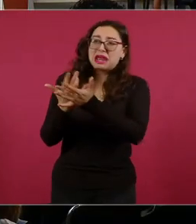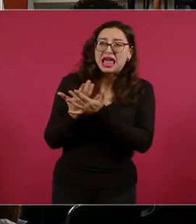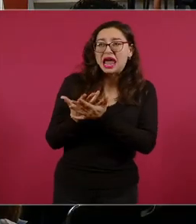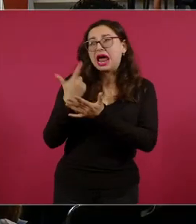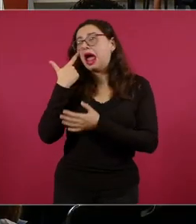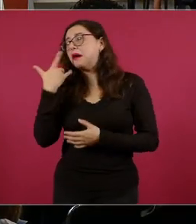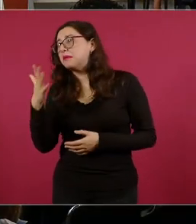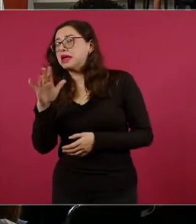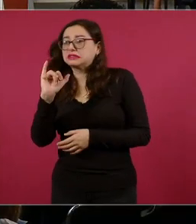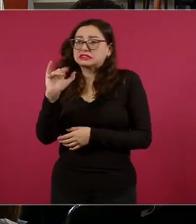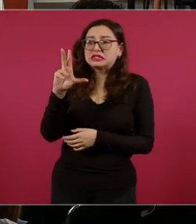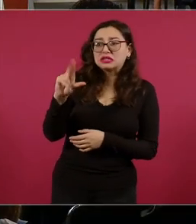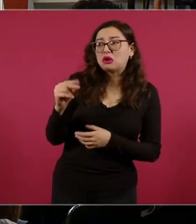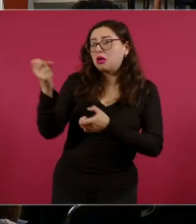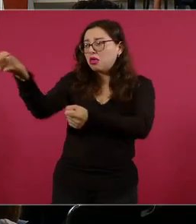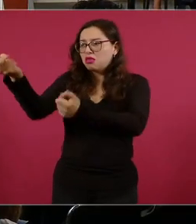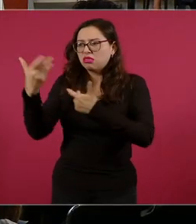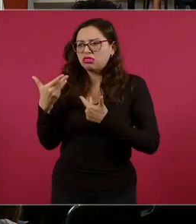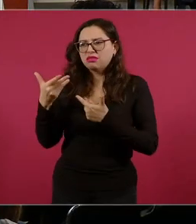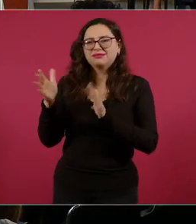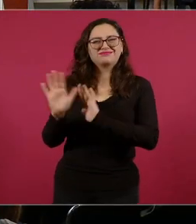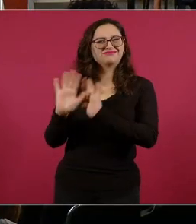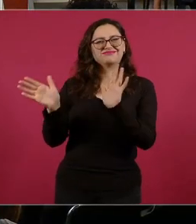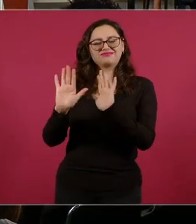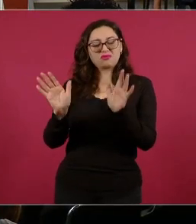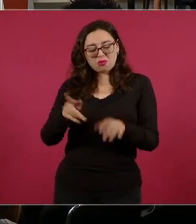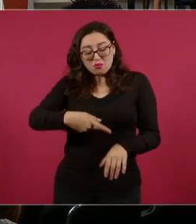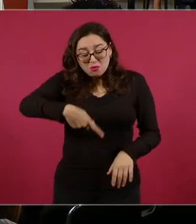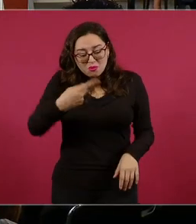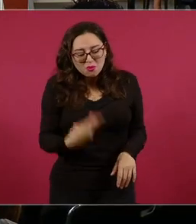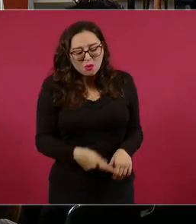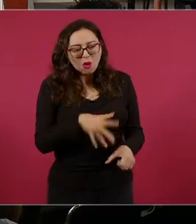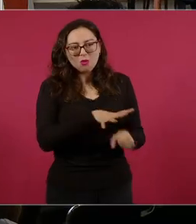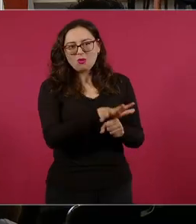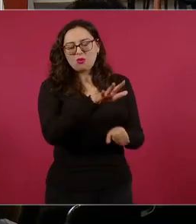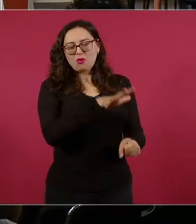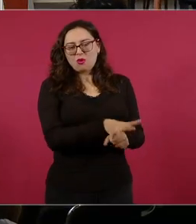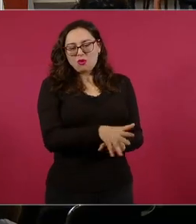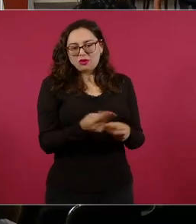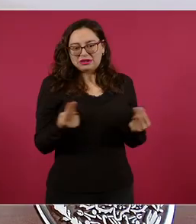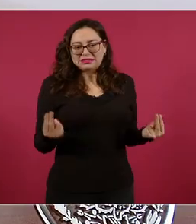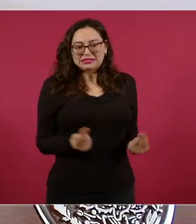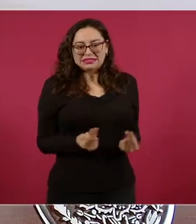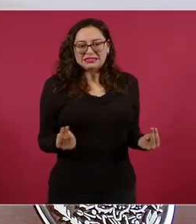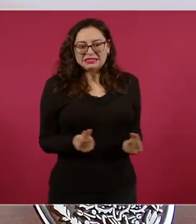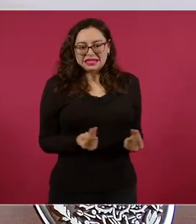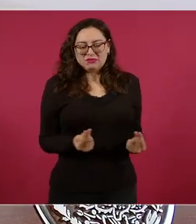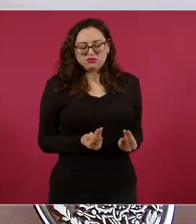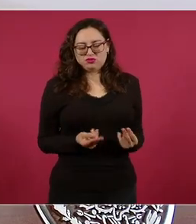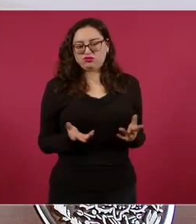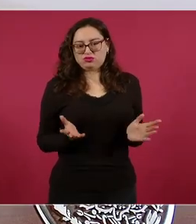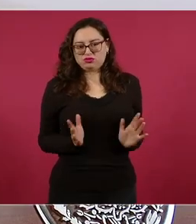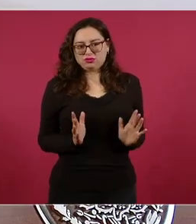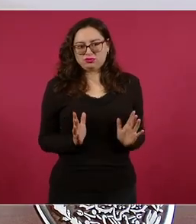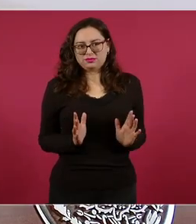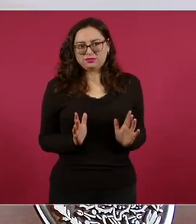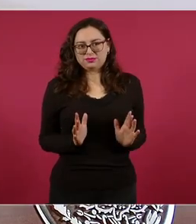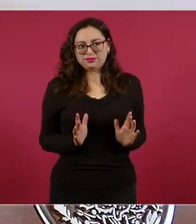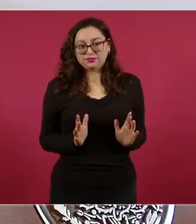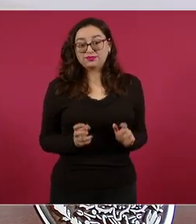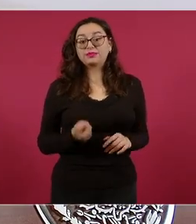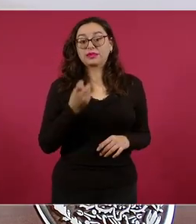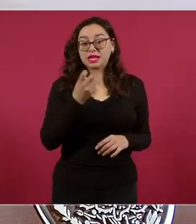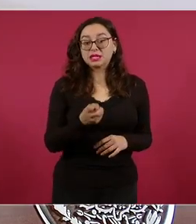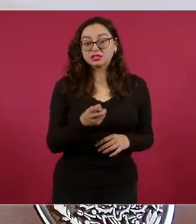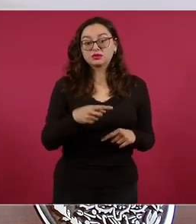producir en América del Norte lo que consumimos y en